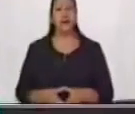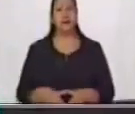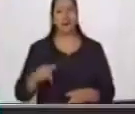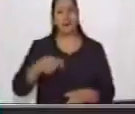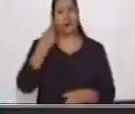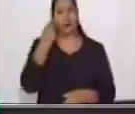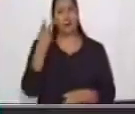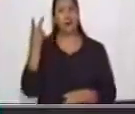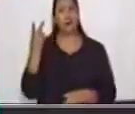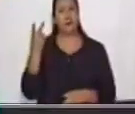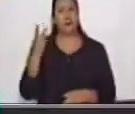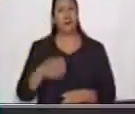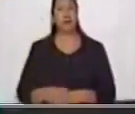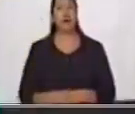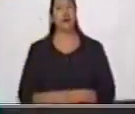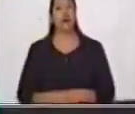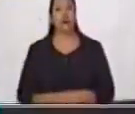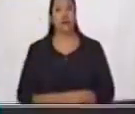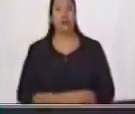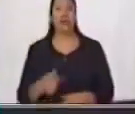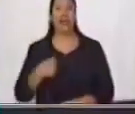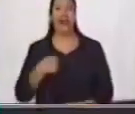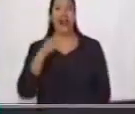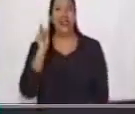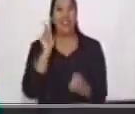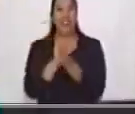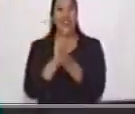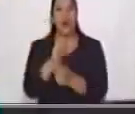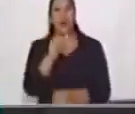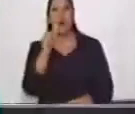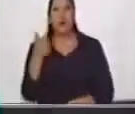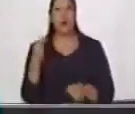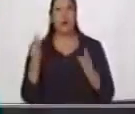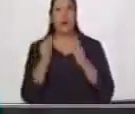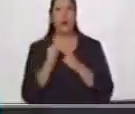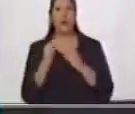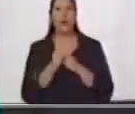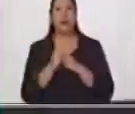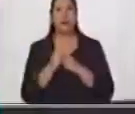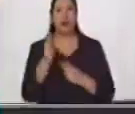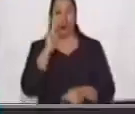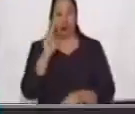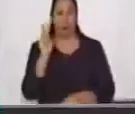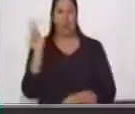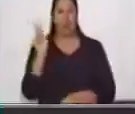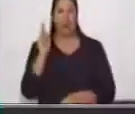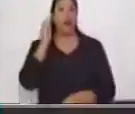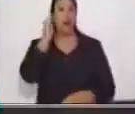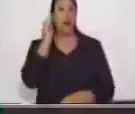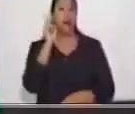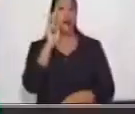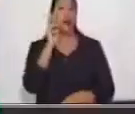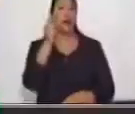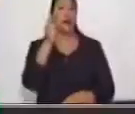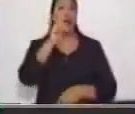ahora? Mmm, encontré otra. Correcto. Mira, aquí encontré gráfica.